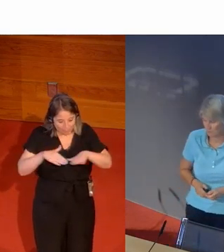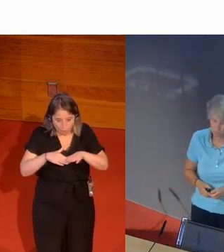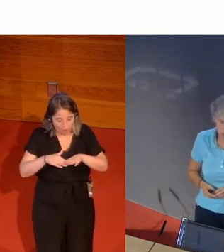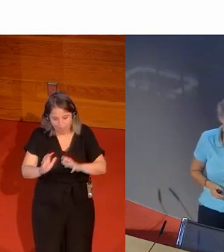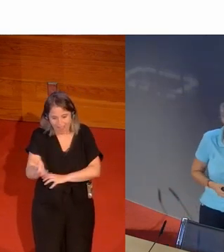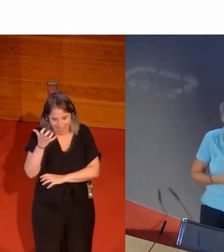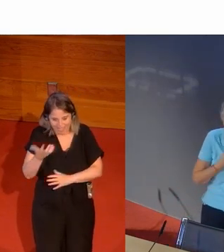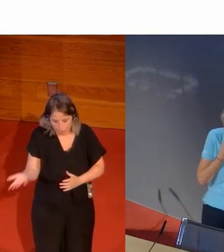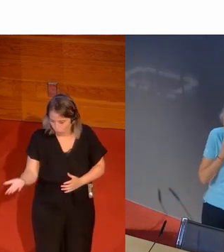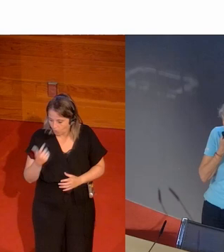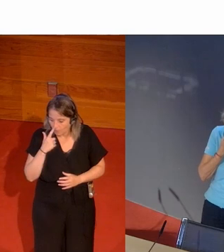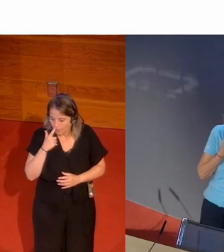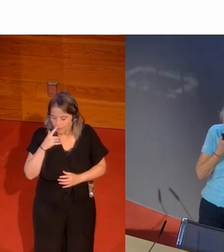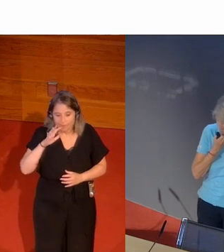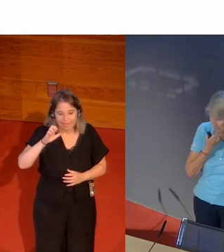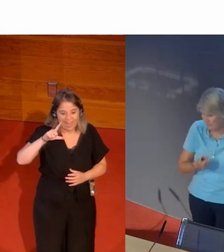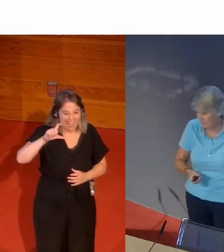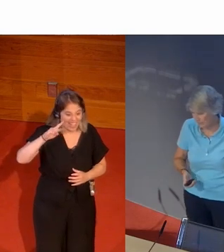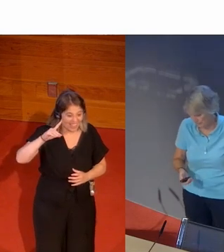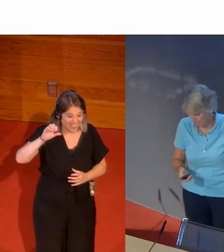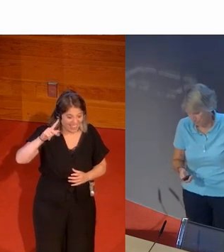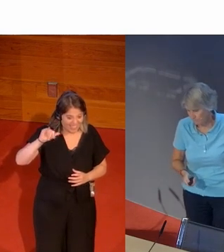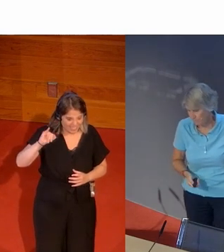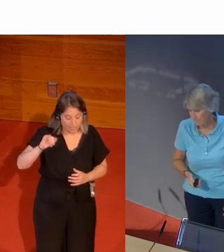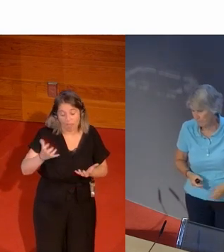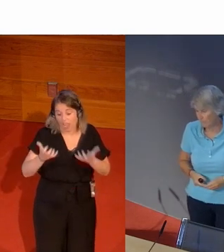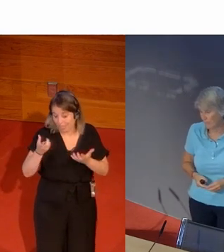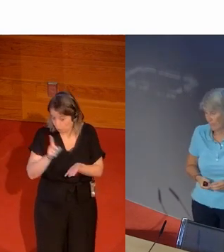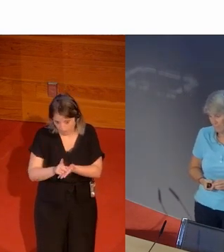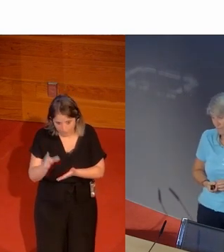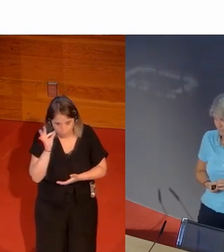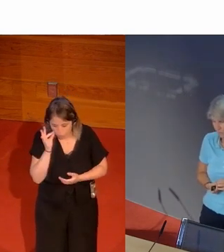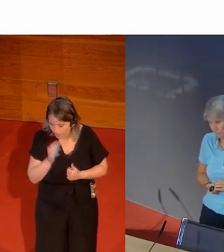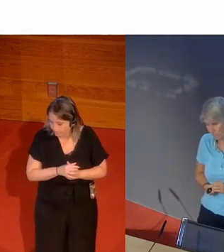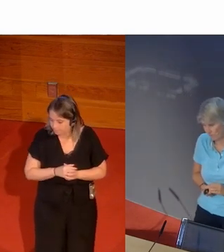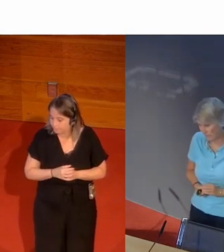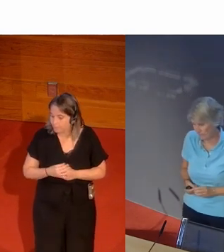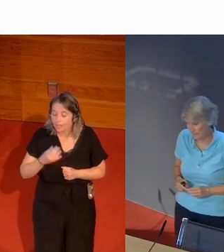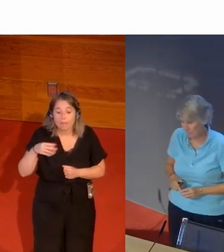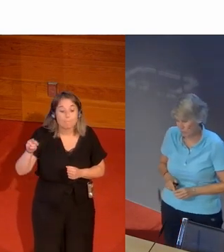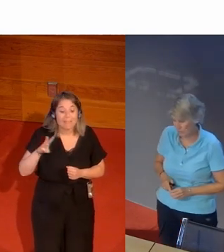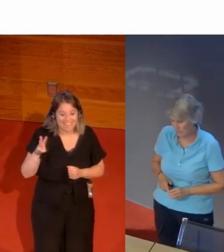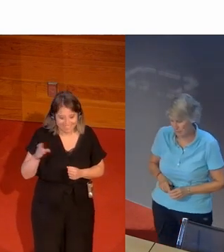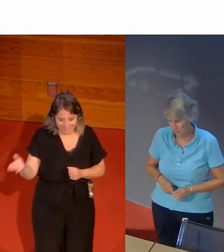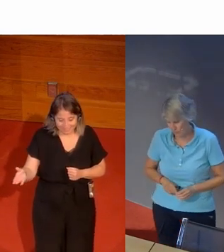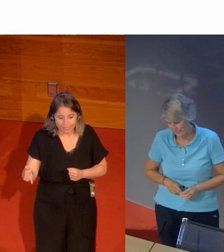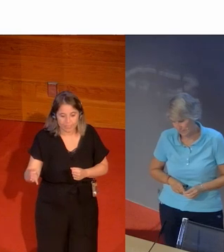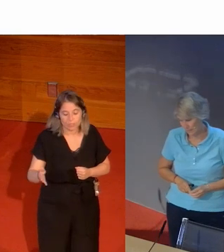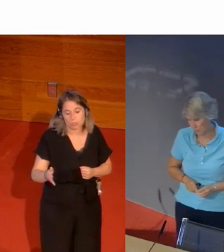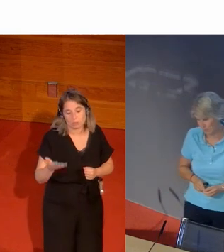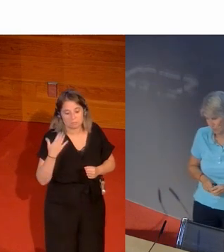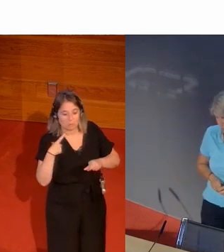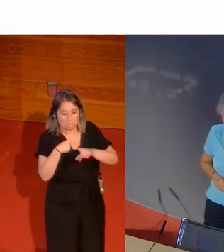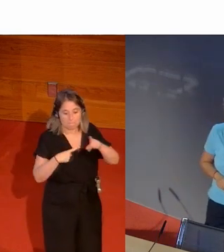y por cierto Ledequi este año también ha vuelto otra vez a ganar Ana Peleteiro la atleta medio gallega medio